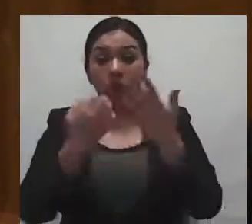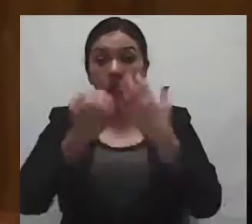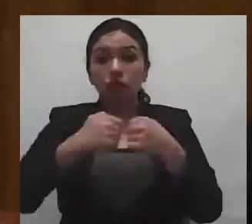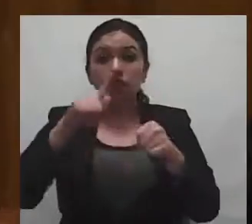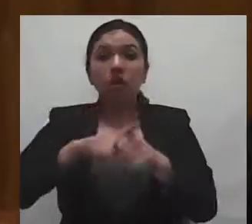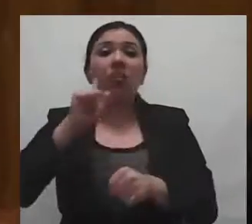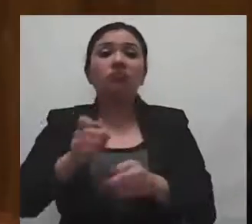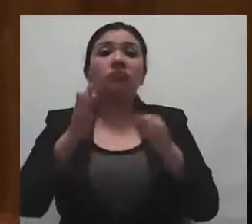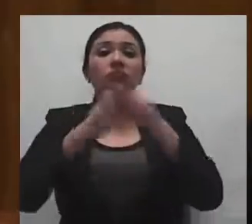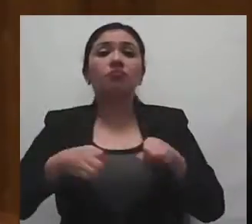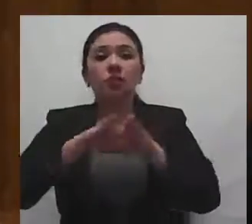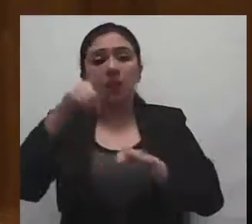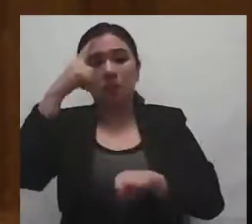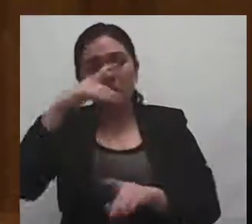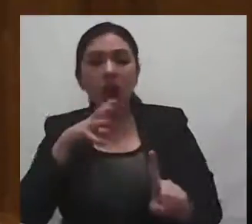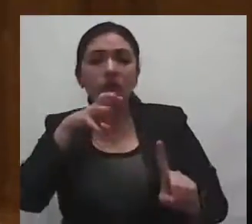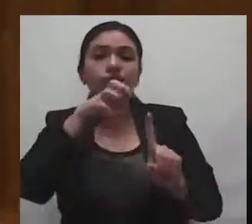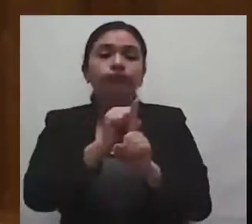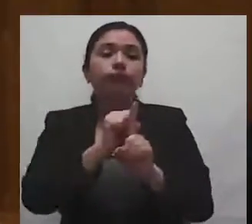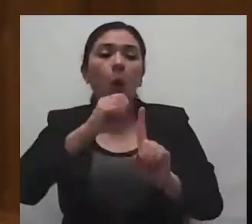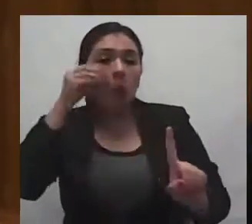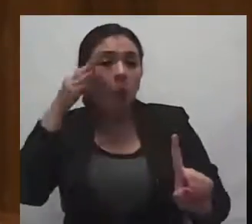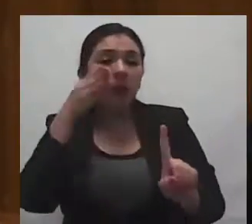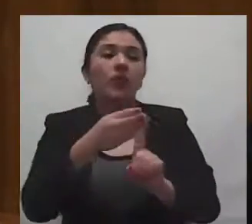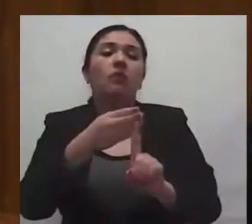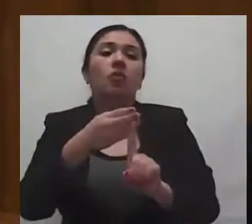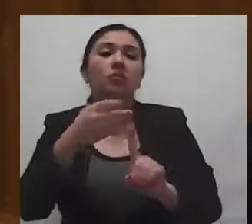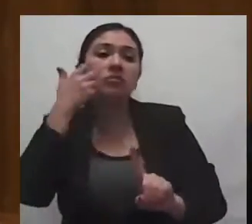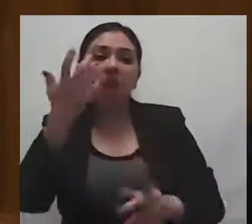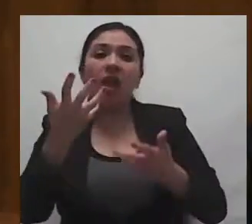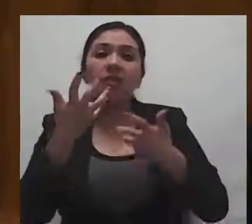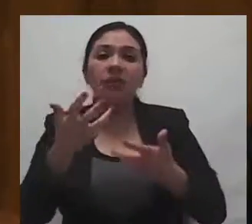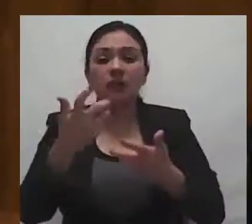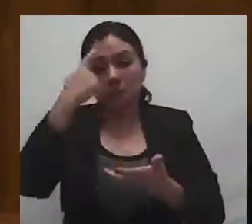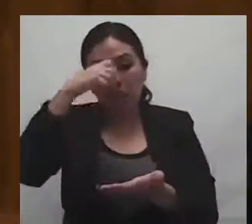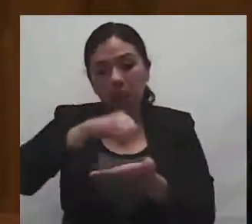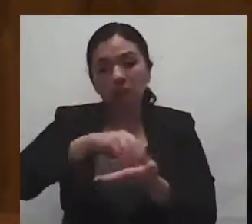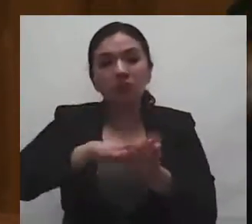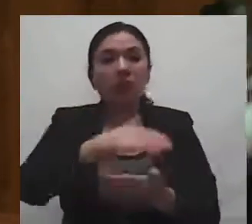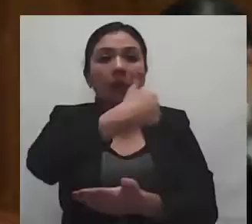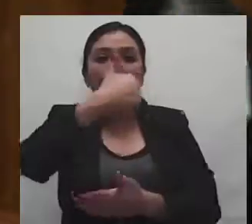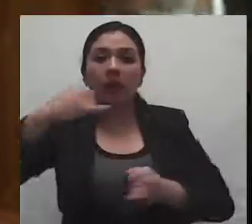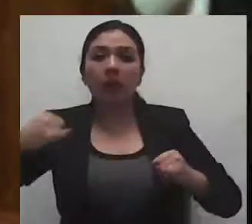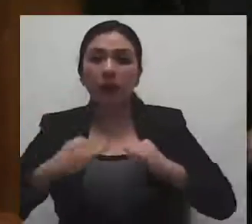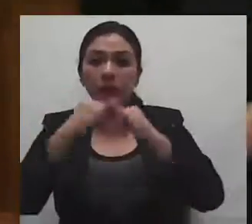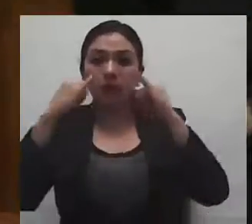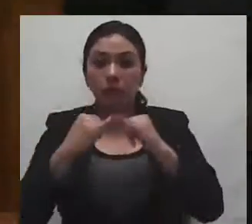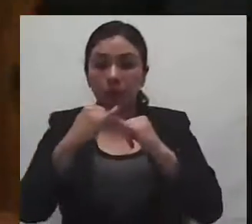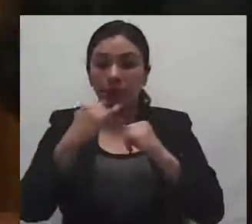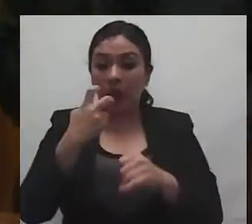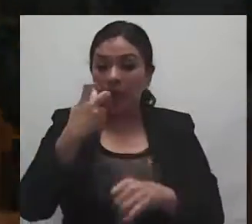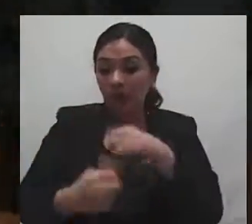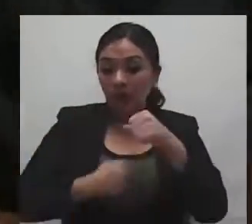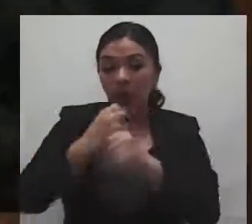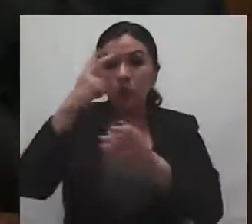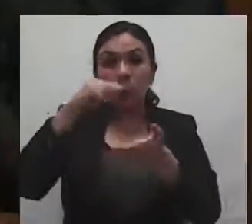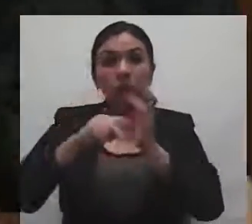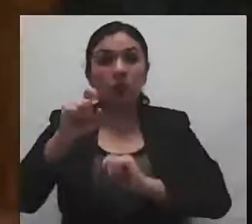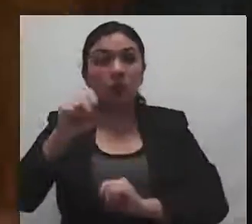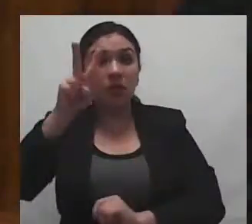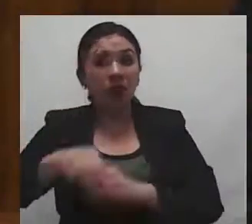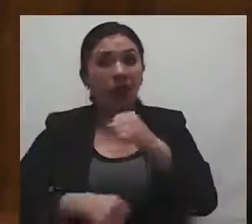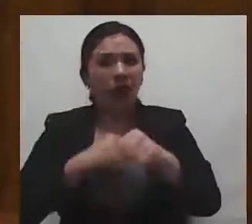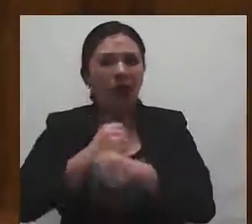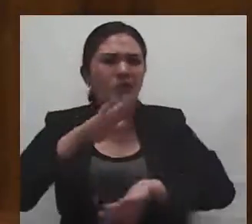alcanzar los objetivos o metas que las instituciones se plantee. El año 2020 ha sido un año de muchos